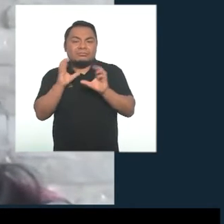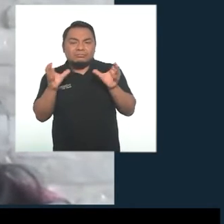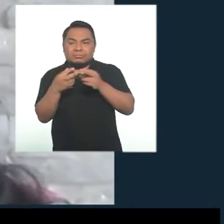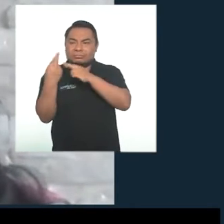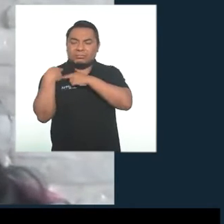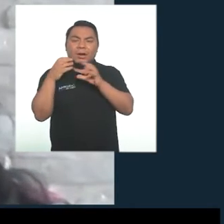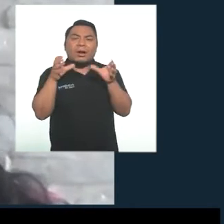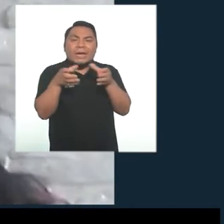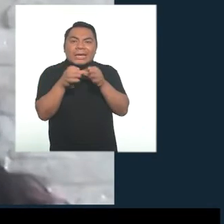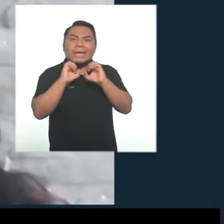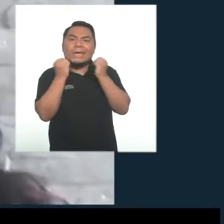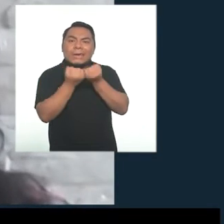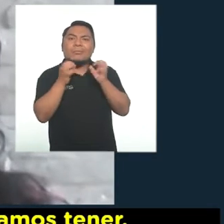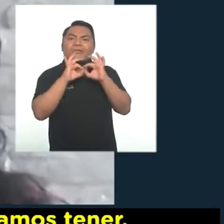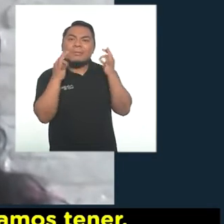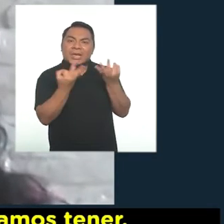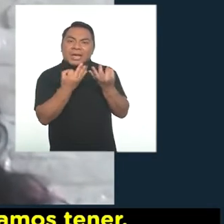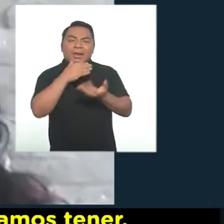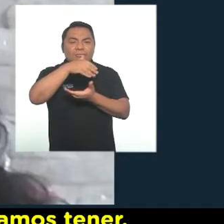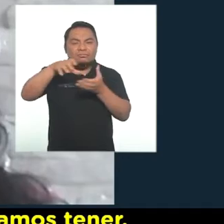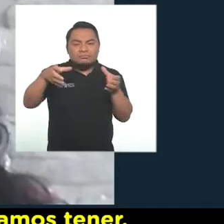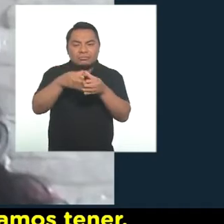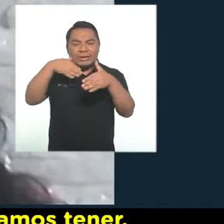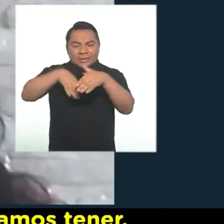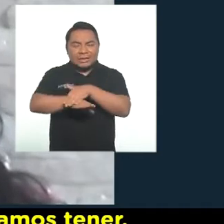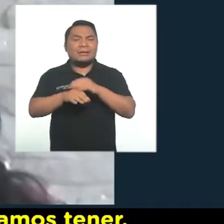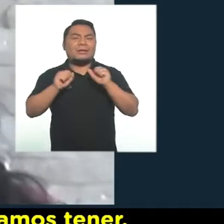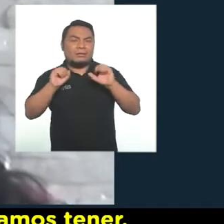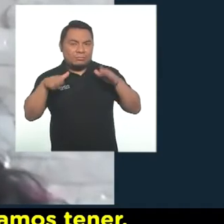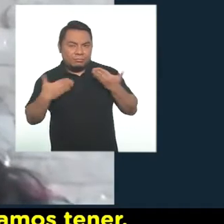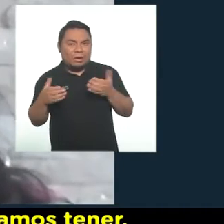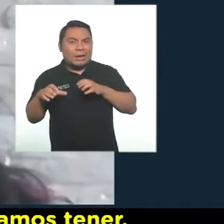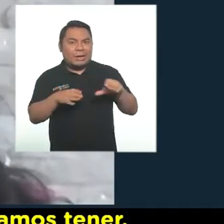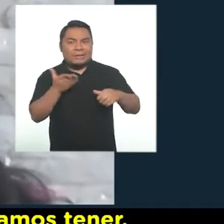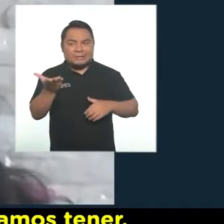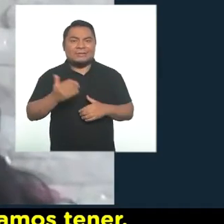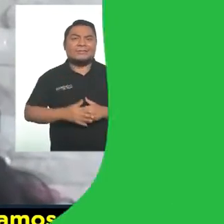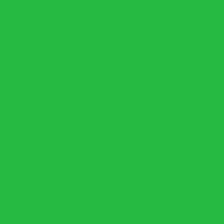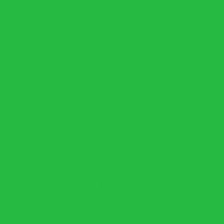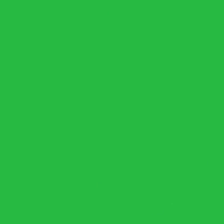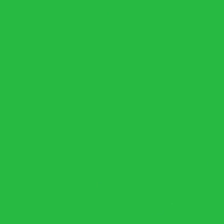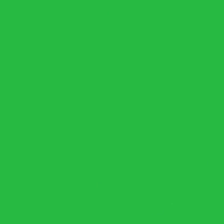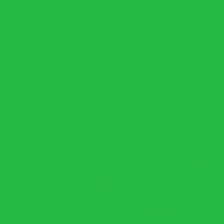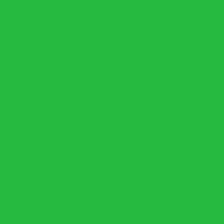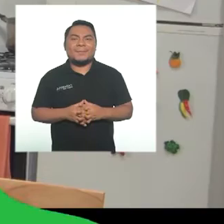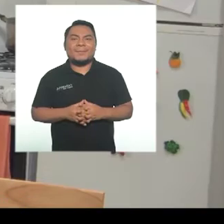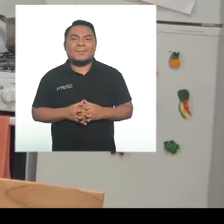equipo, en familia y con nuestra comunidad dentro de las posibilidades que podamos tener.